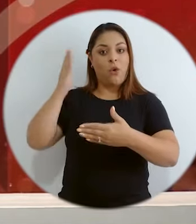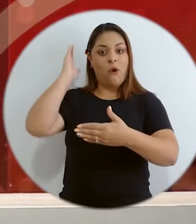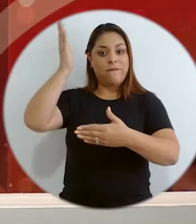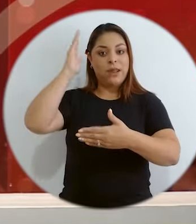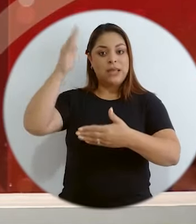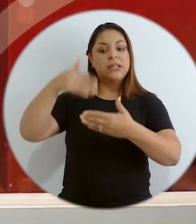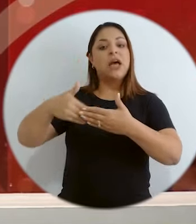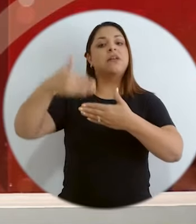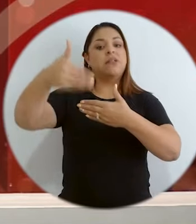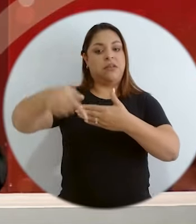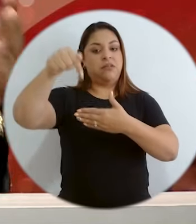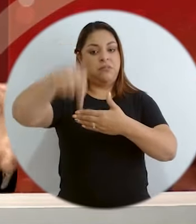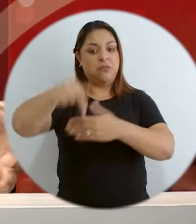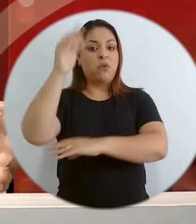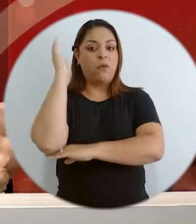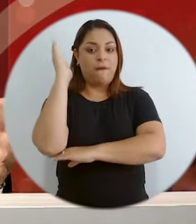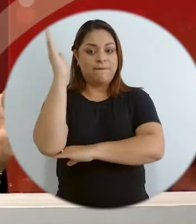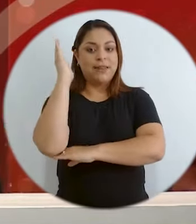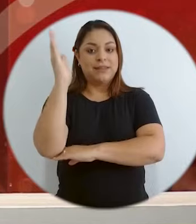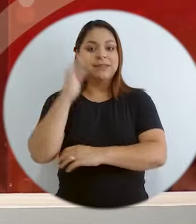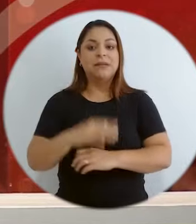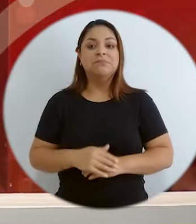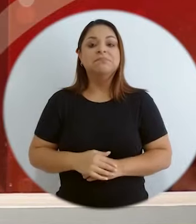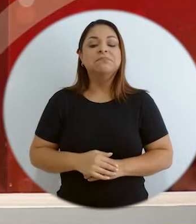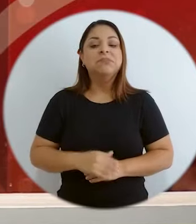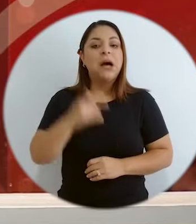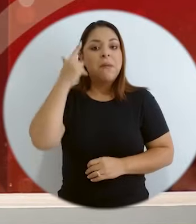preconferencia y con la conferencia